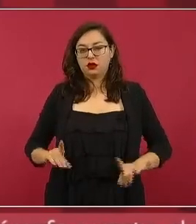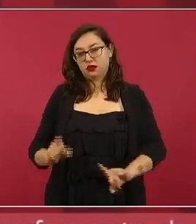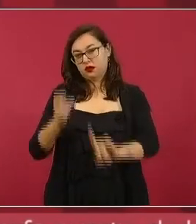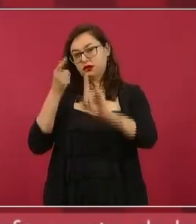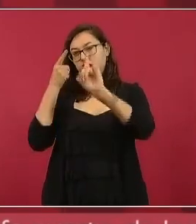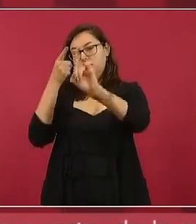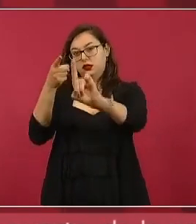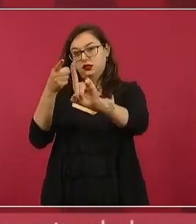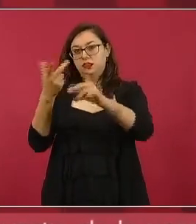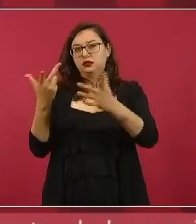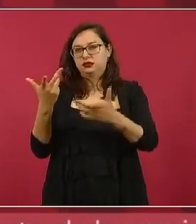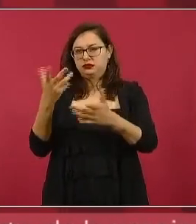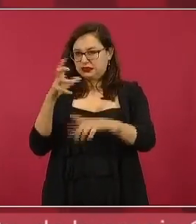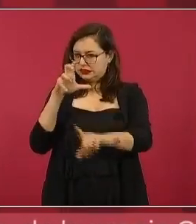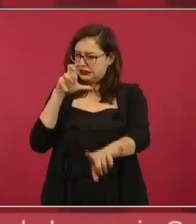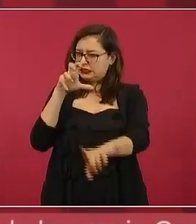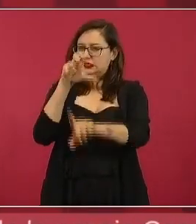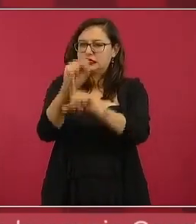tenemos todos